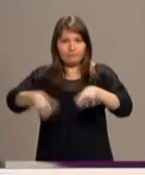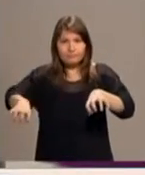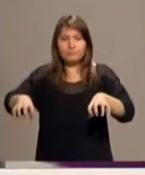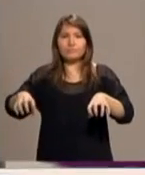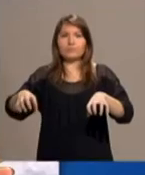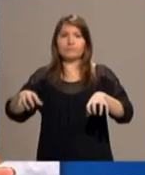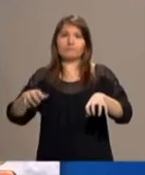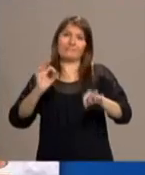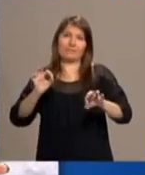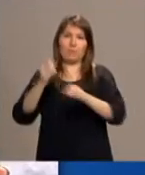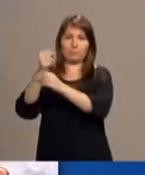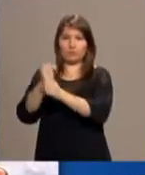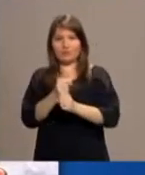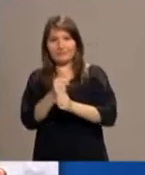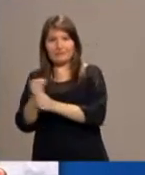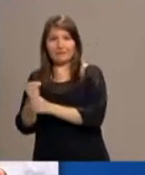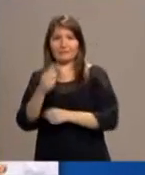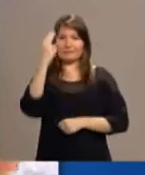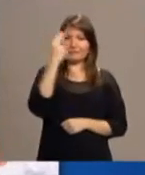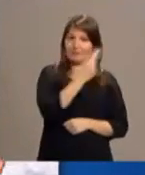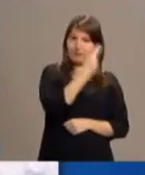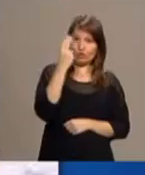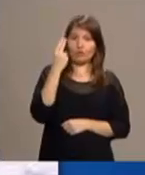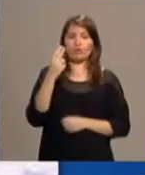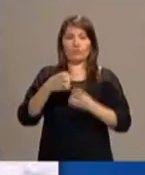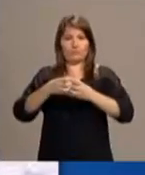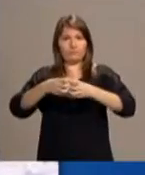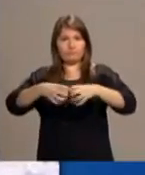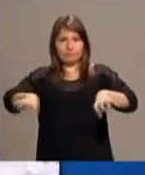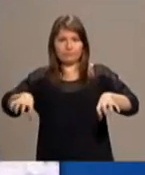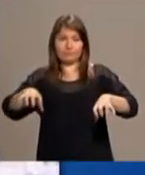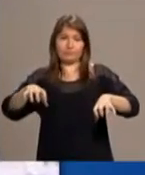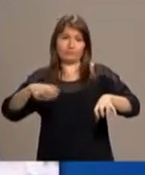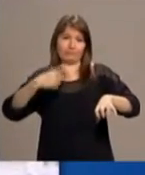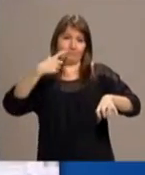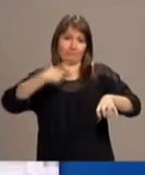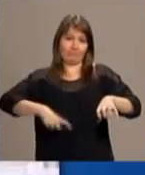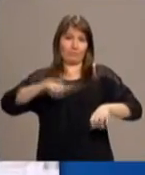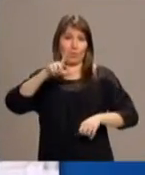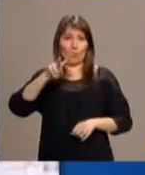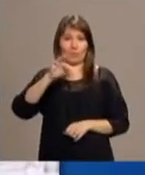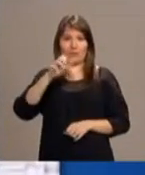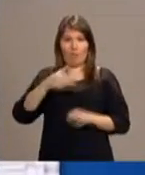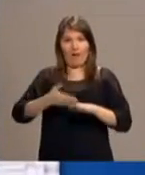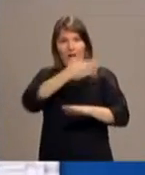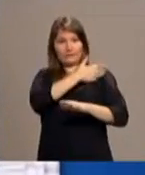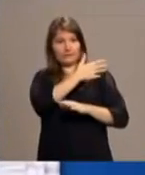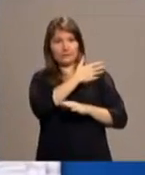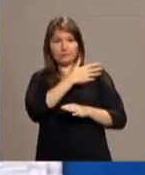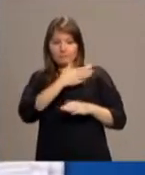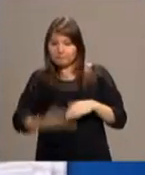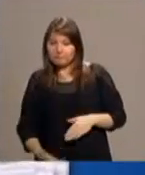por un lado a los protestantes, separó a los cristianos de Occidente en católicos y en protestantes. Después de 500 años, ¿cómo vivimos